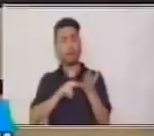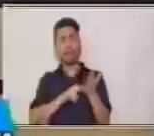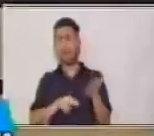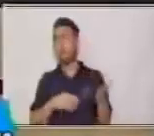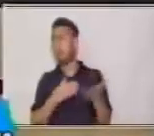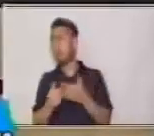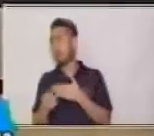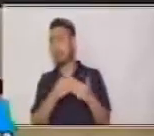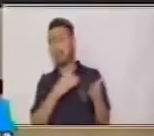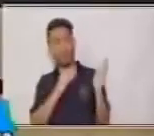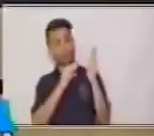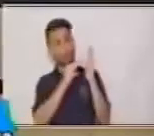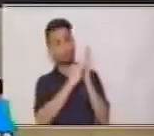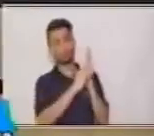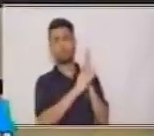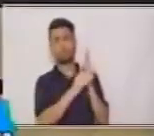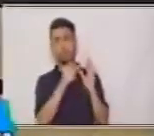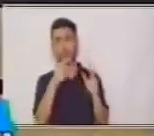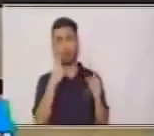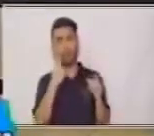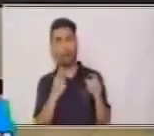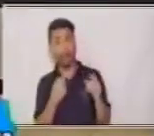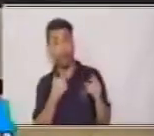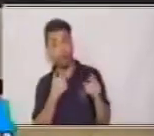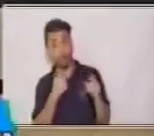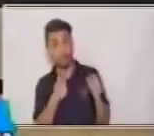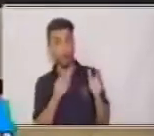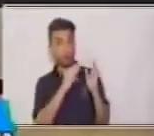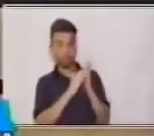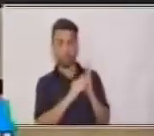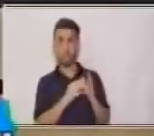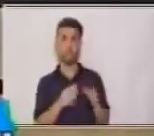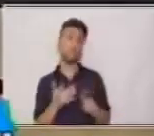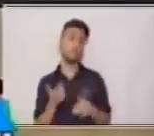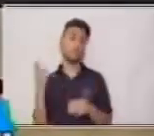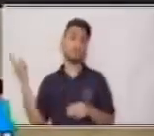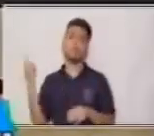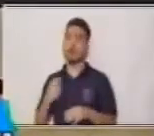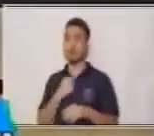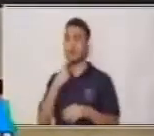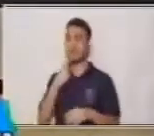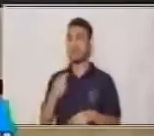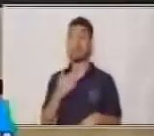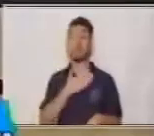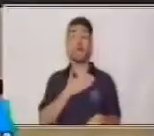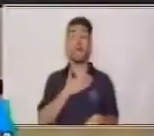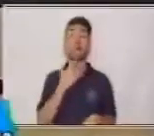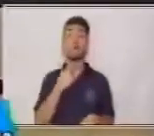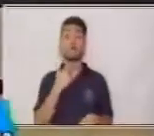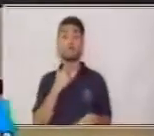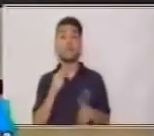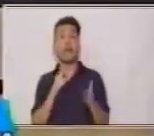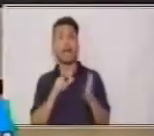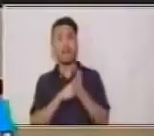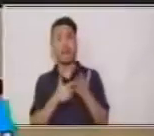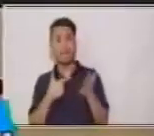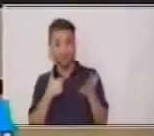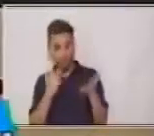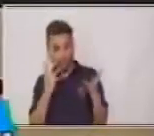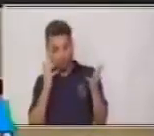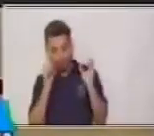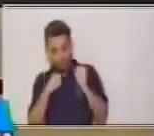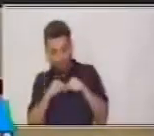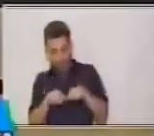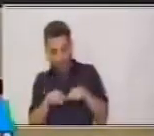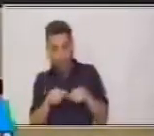texto que te llame la atención. A mí me gustan los libros de suspenso y de miedo, pero no significa